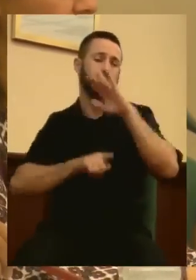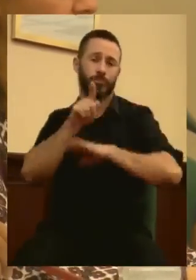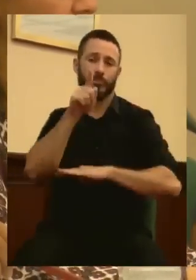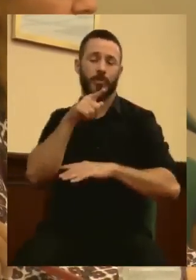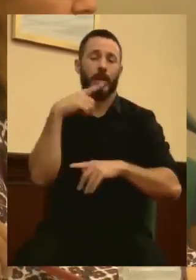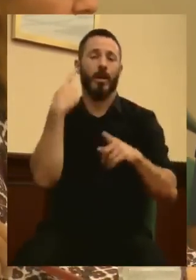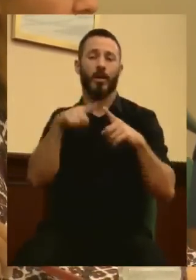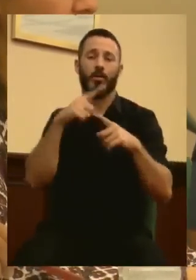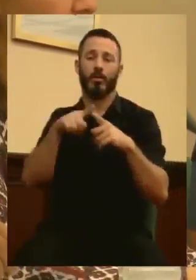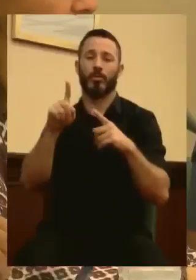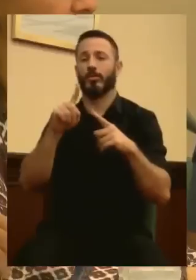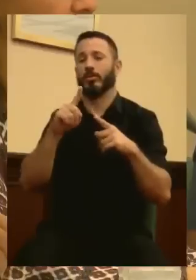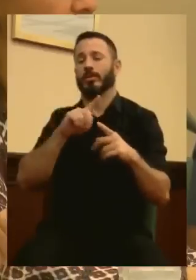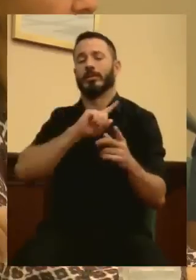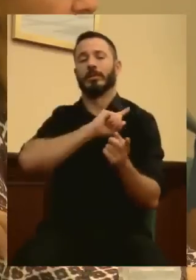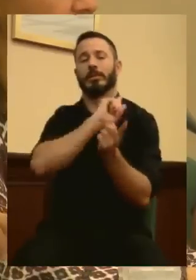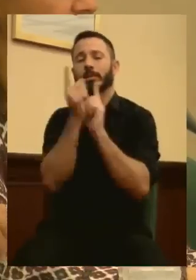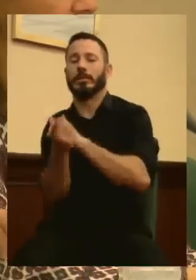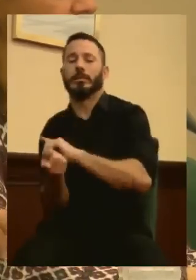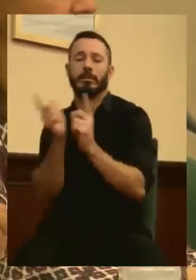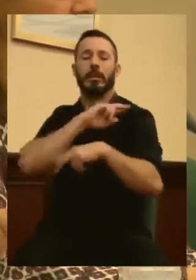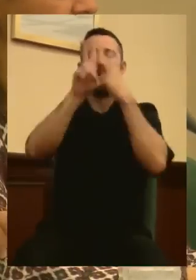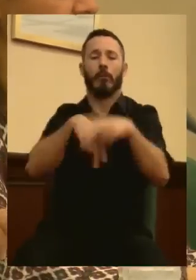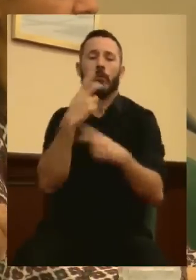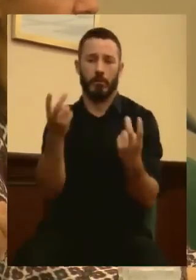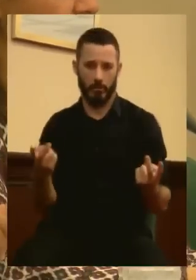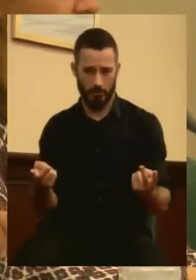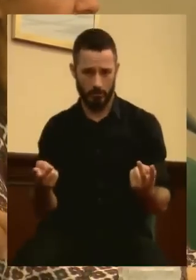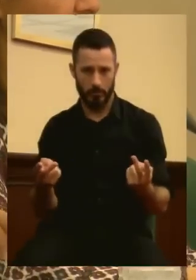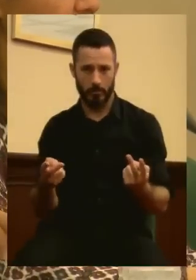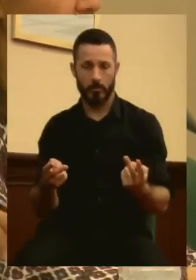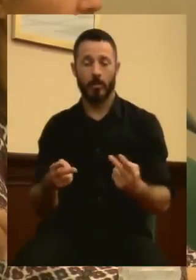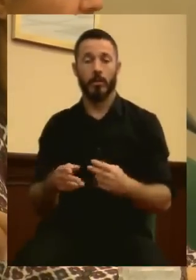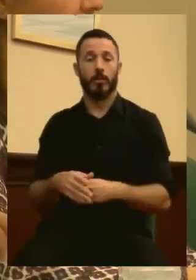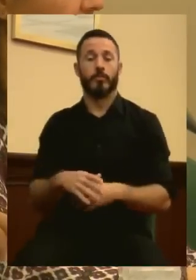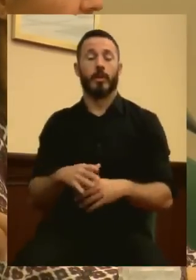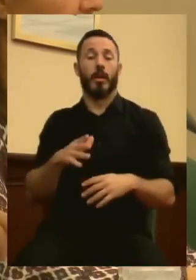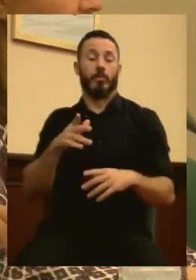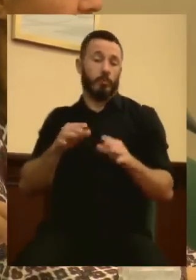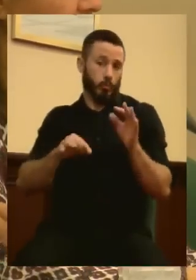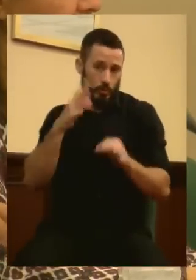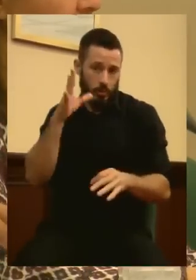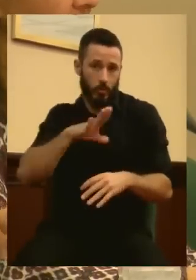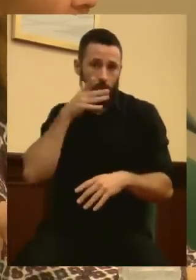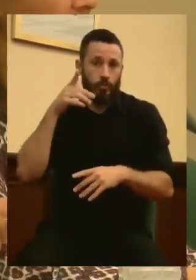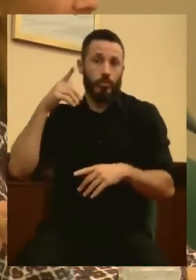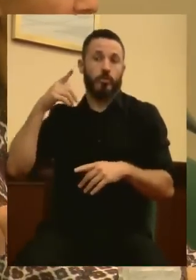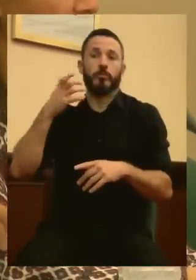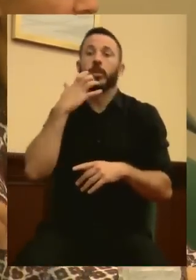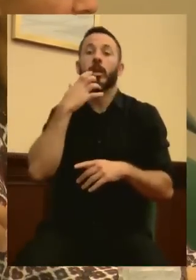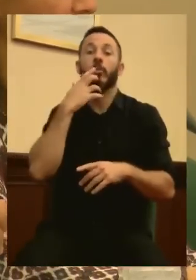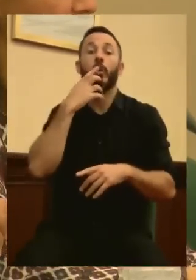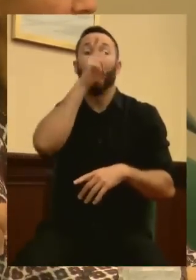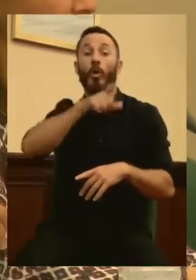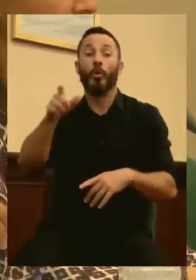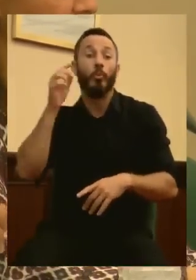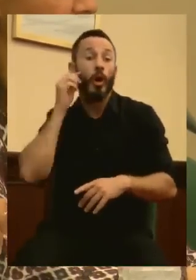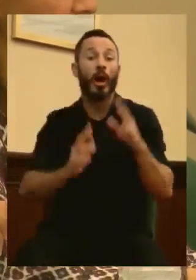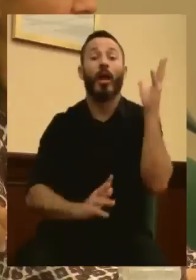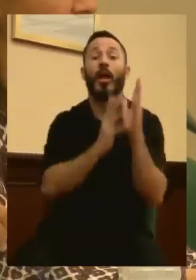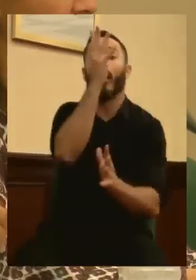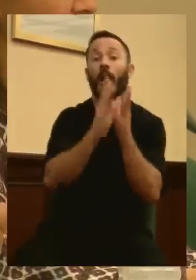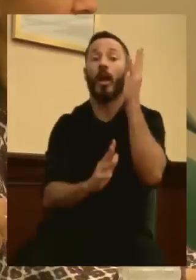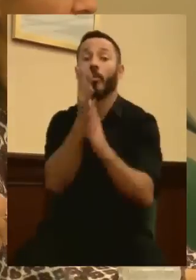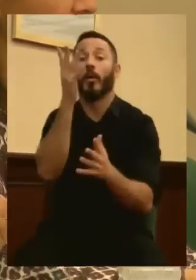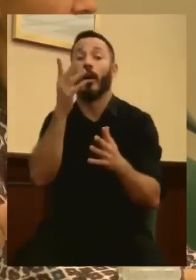fluye y refluye, que decía Heráclito, y afortunadamente por eso ya no existen tradiciones como la quema de mujeres en la hoguera bajo